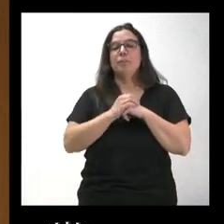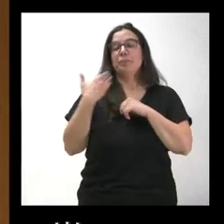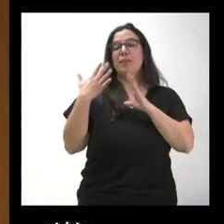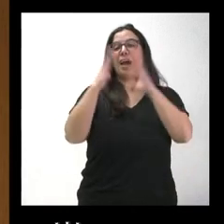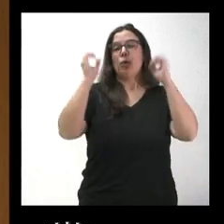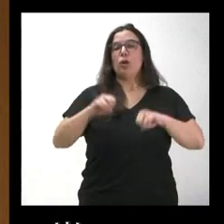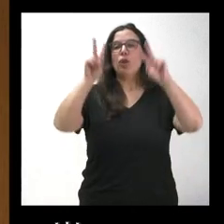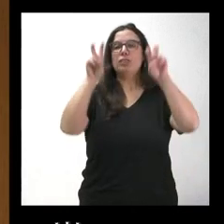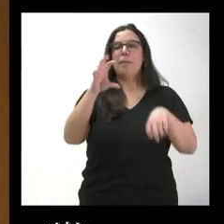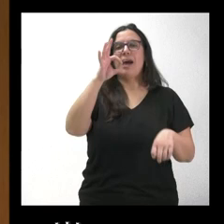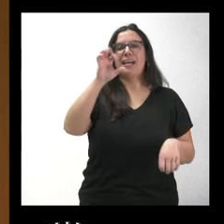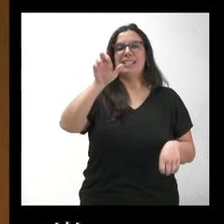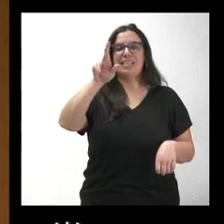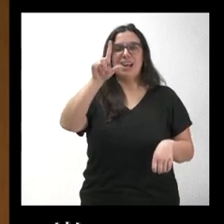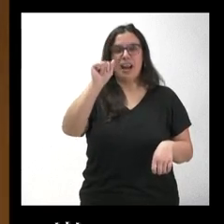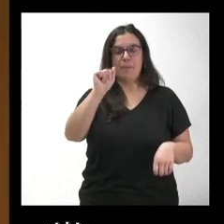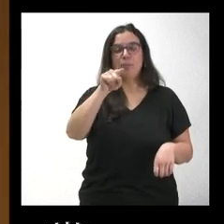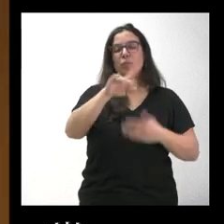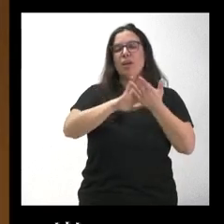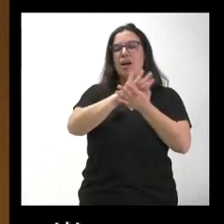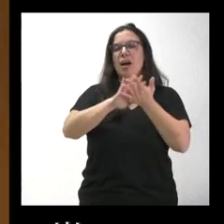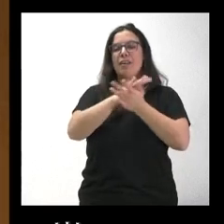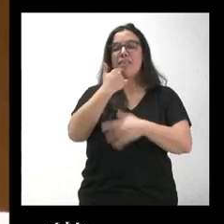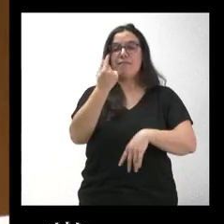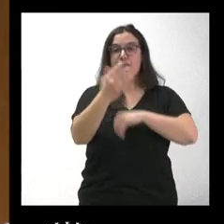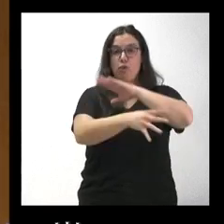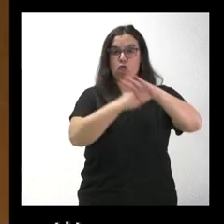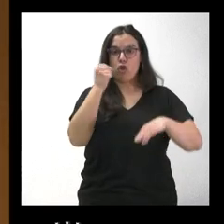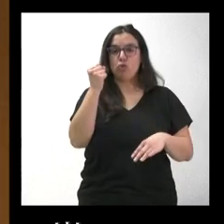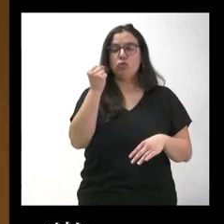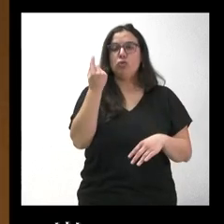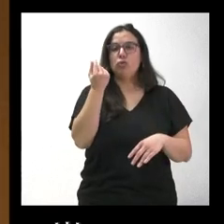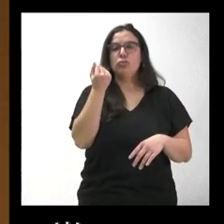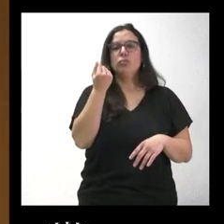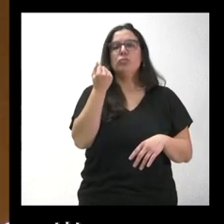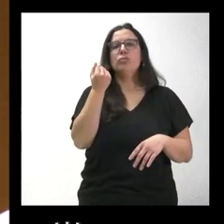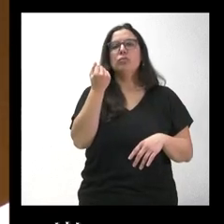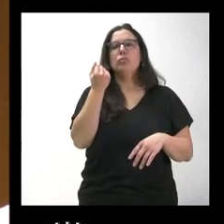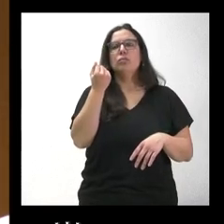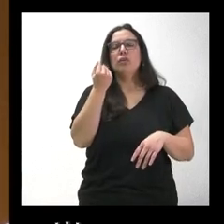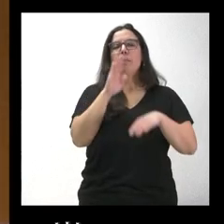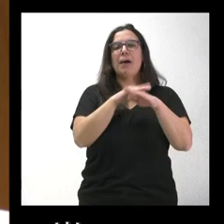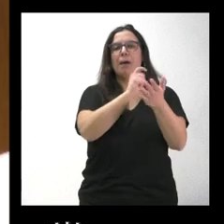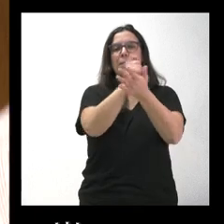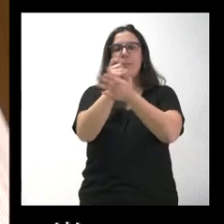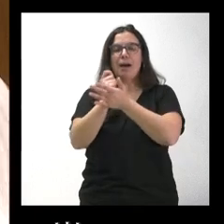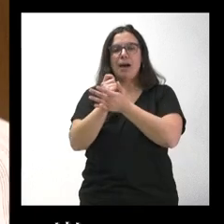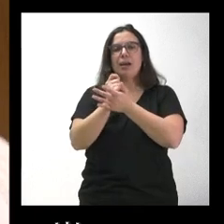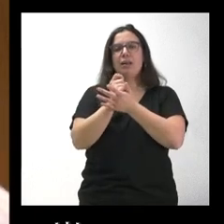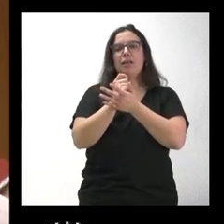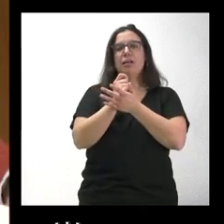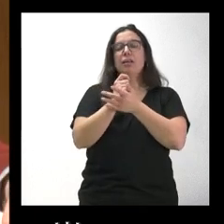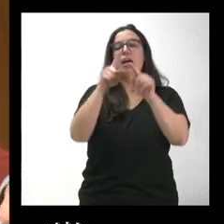SERLA hablan de que estos fondos van a ser para gastos de personal de los